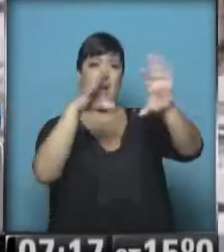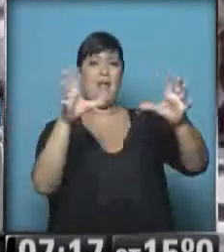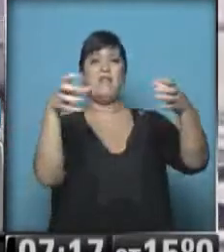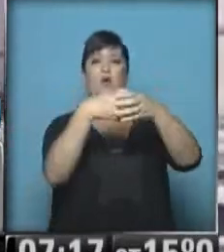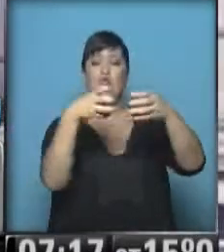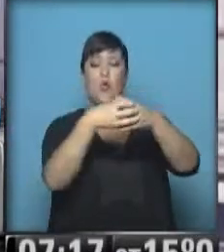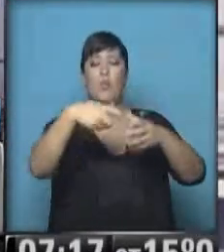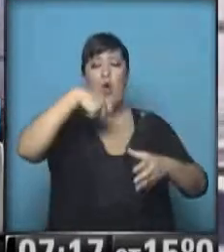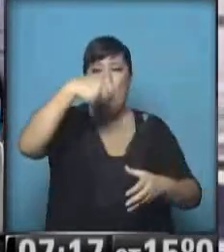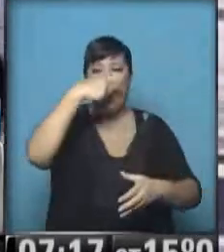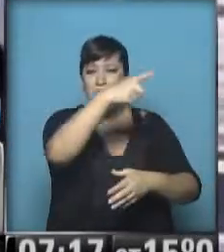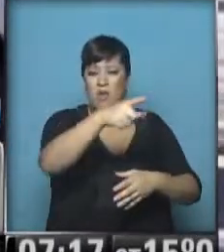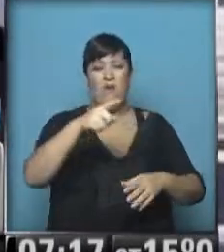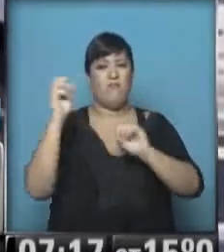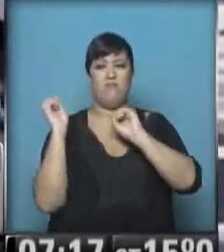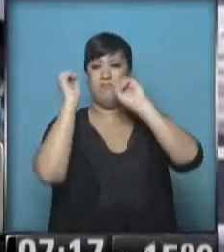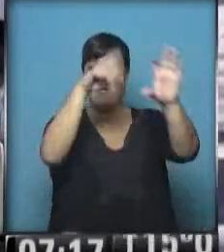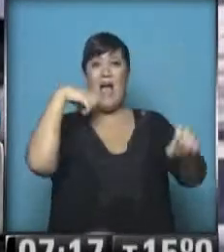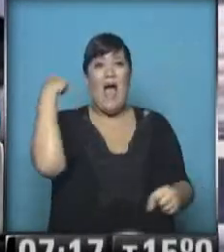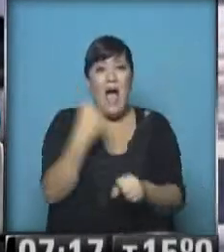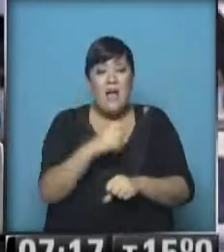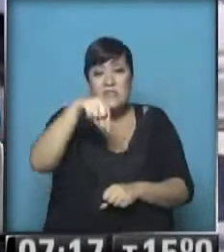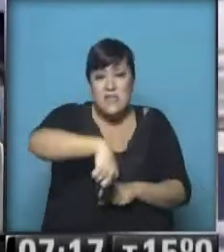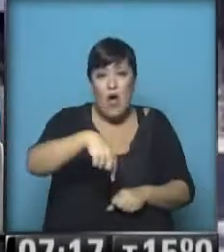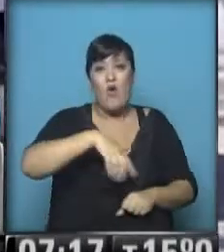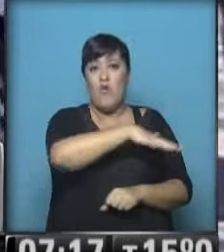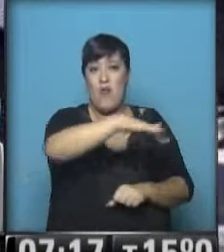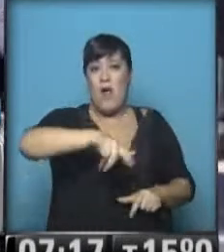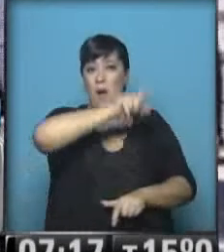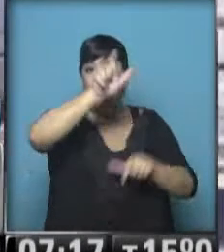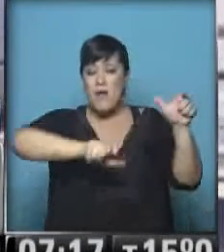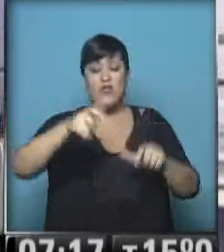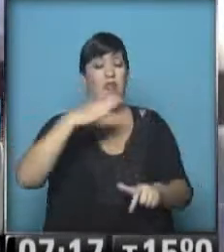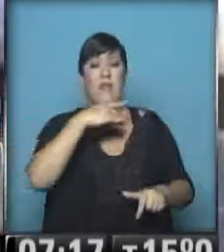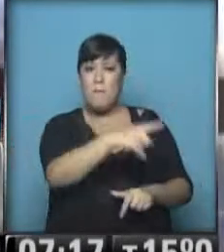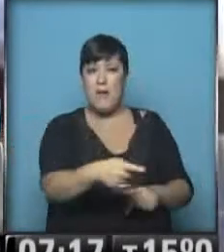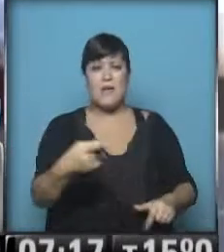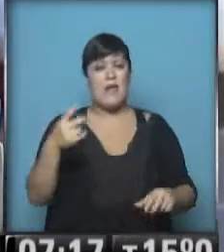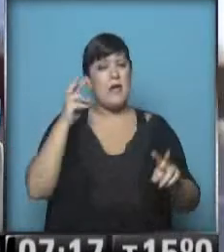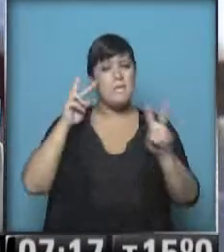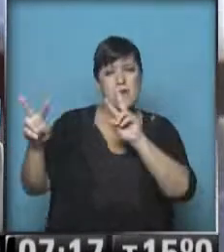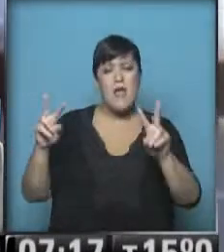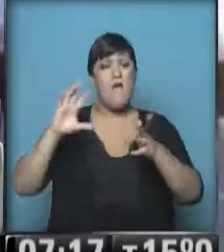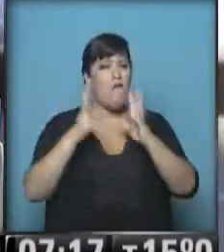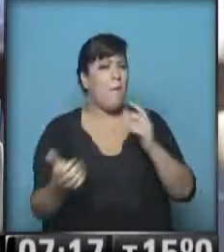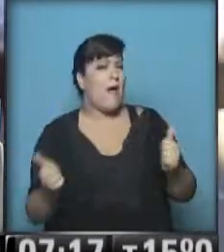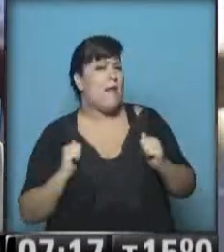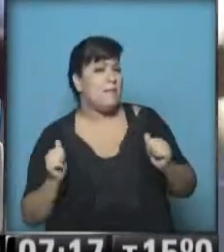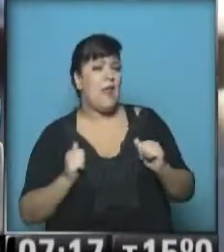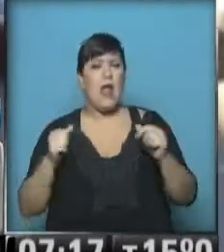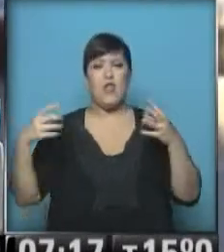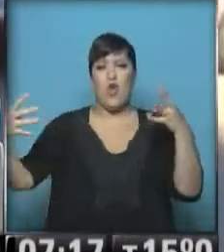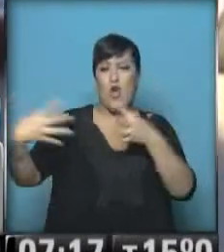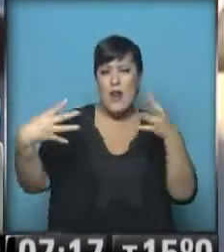Guerreros Unidos. Hasta el momento el pueblo mexicano miraba expectante la guerra